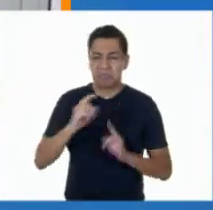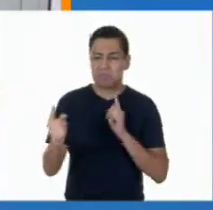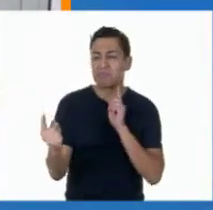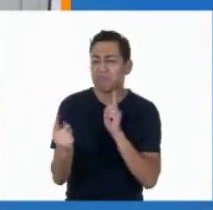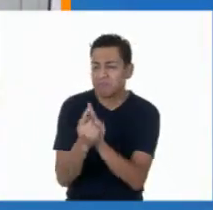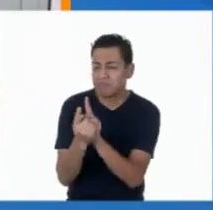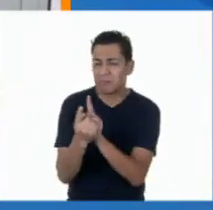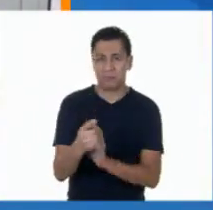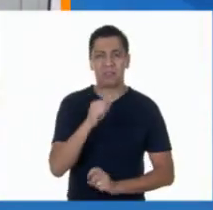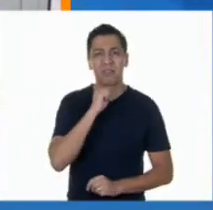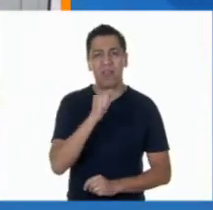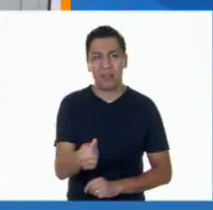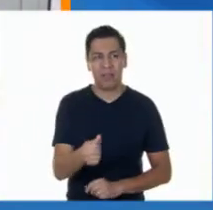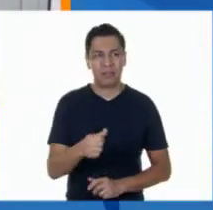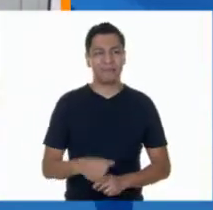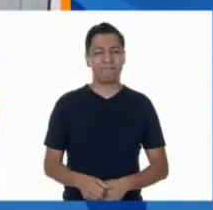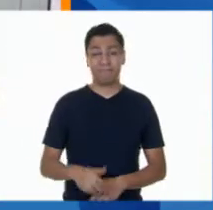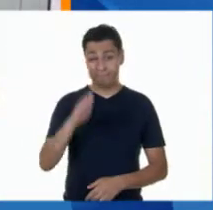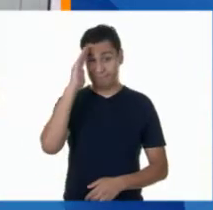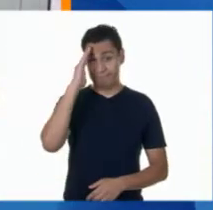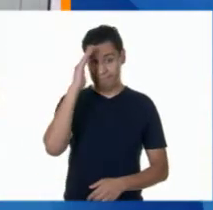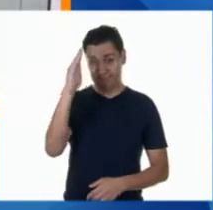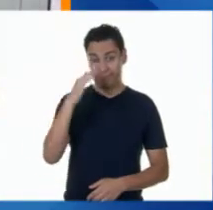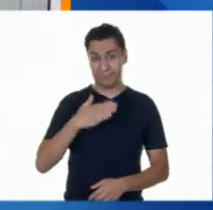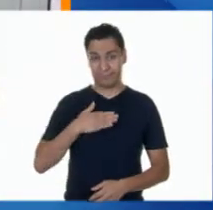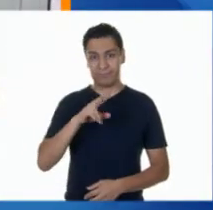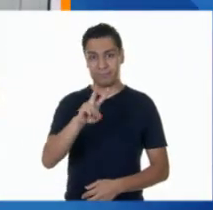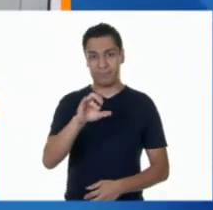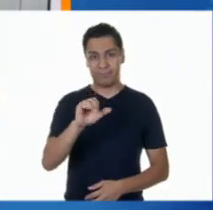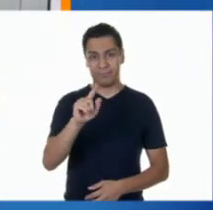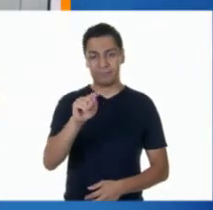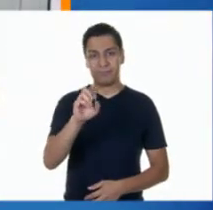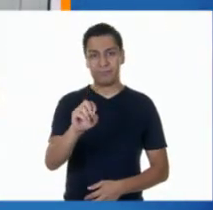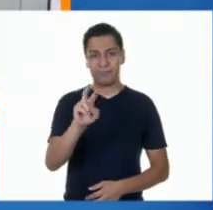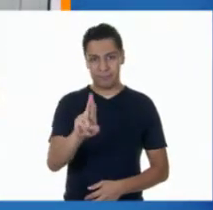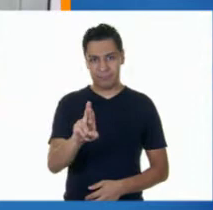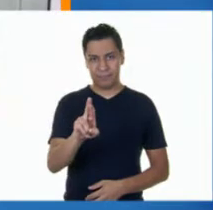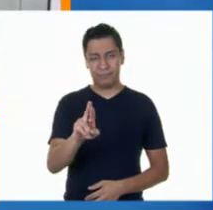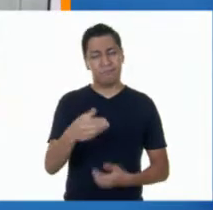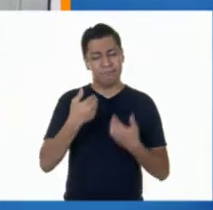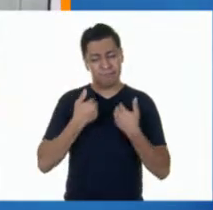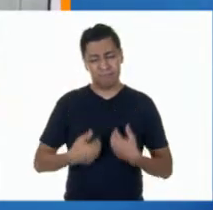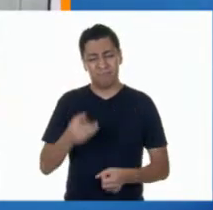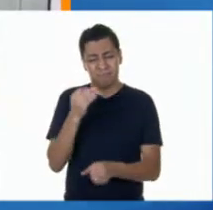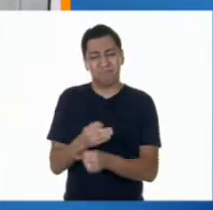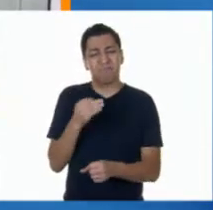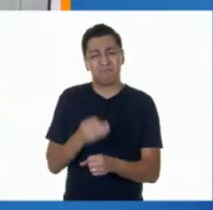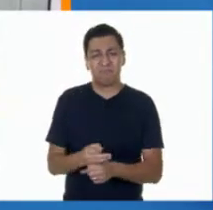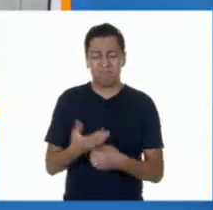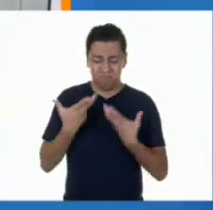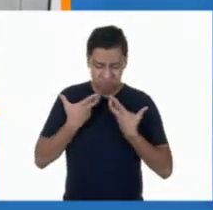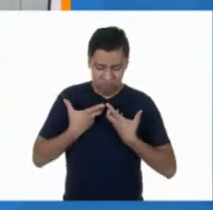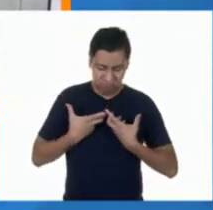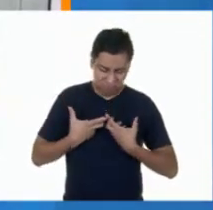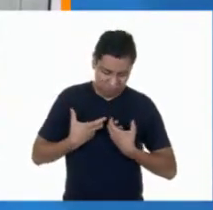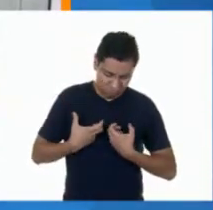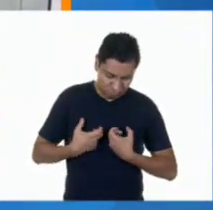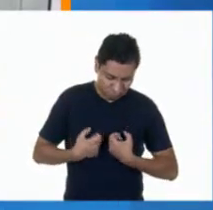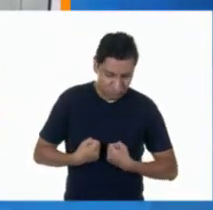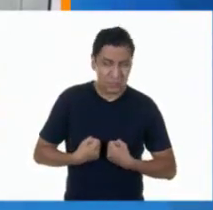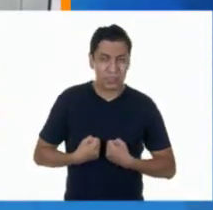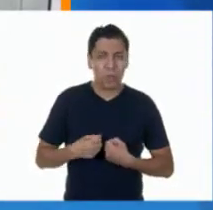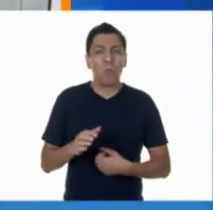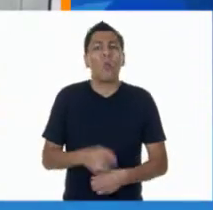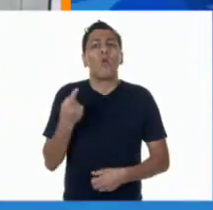Hola, mi nombre es Víctor Daniel. En estos momentos me he sentido desanimado porque no he